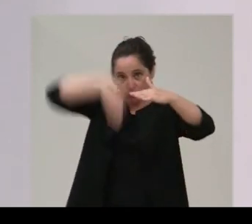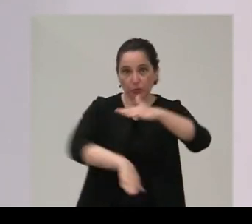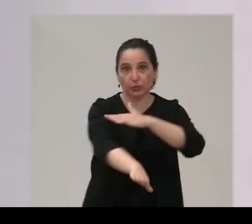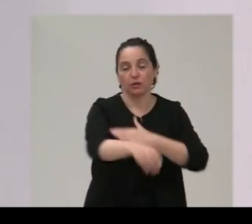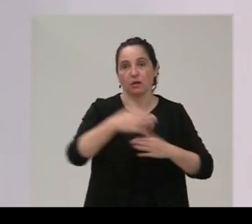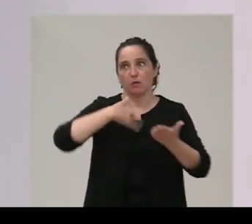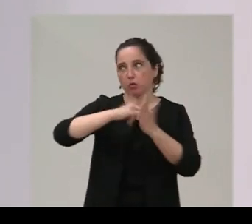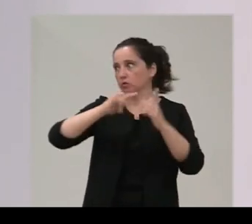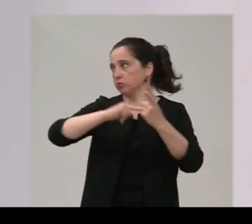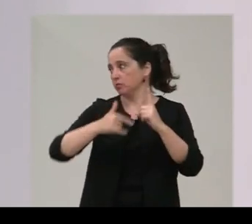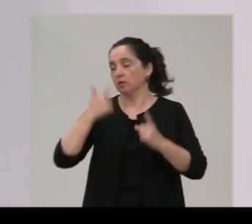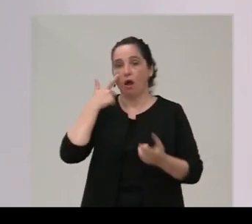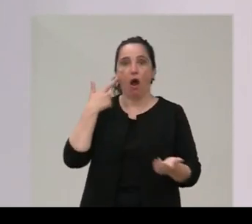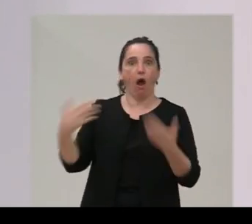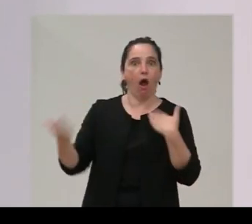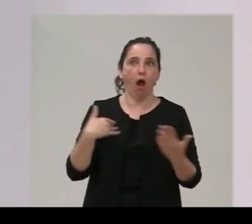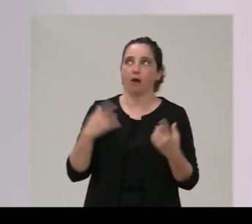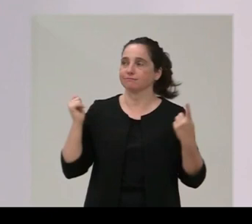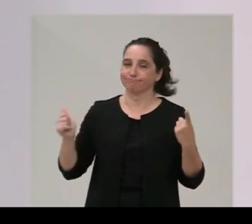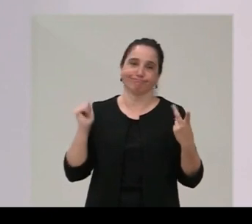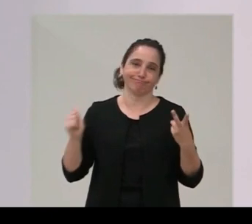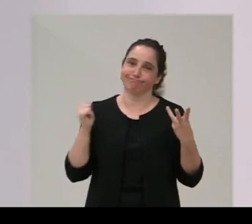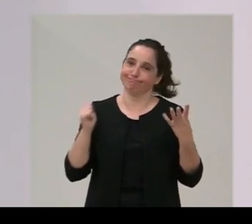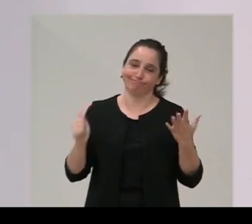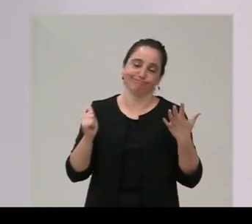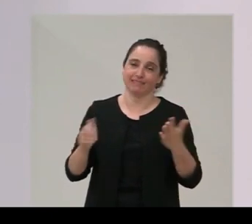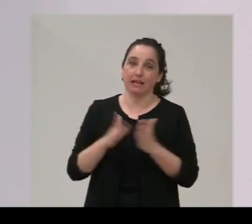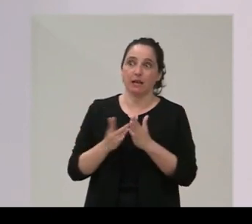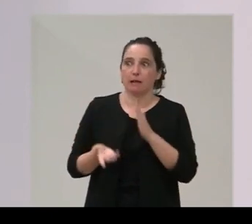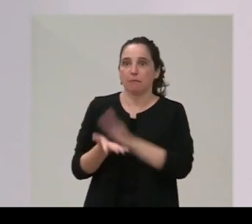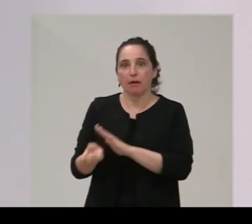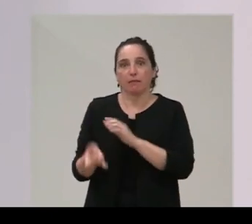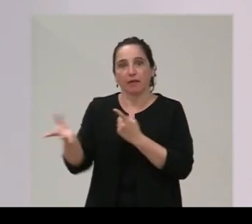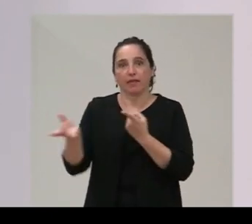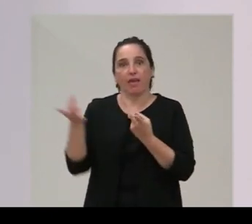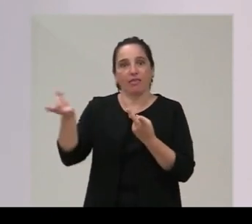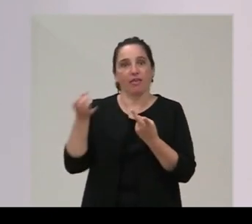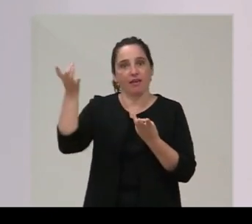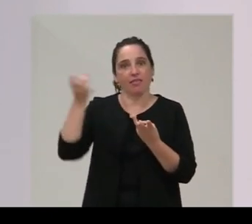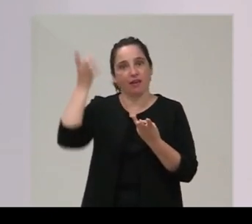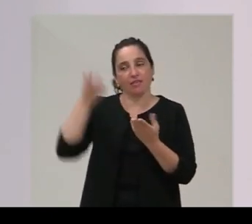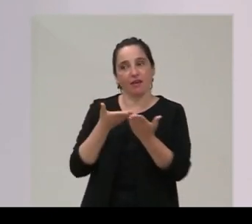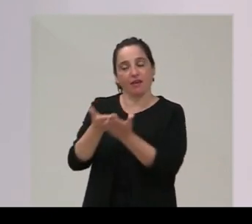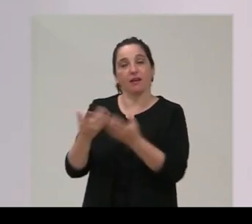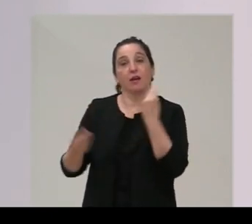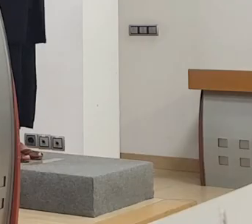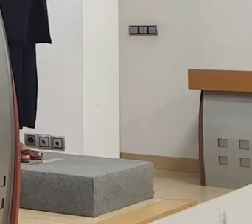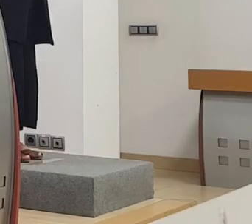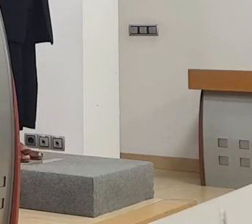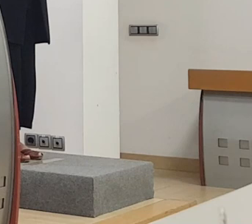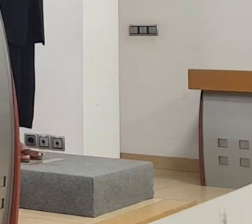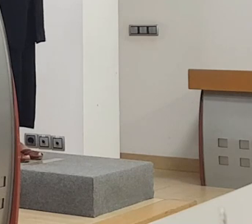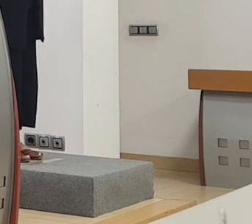proyectos en donde hemos visto receptividad que iremos pues desglosándolos uno a uno que iremos con los consejeros